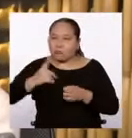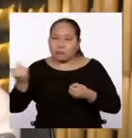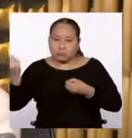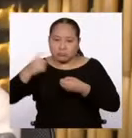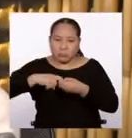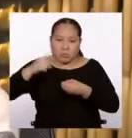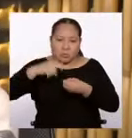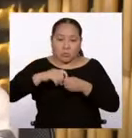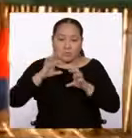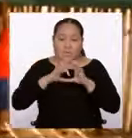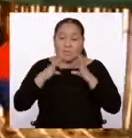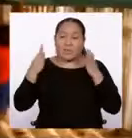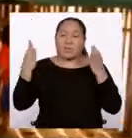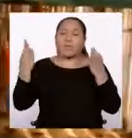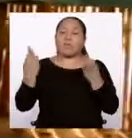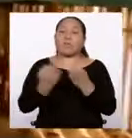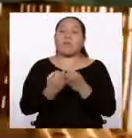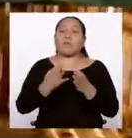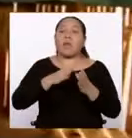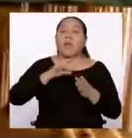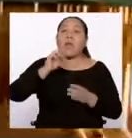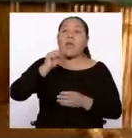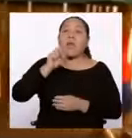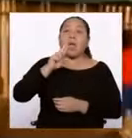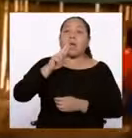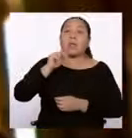familia Arawak.